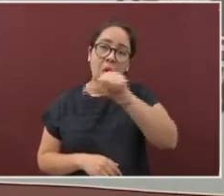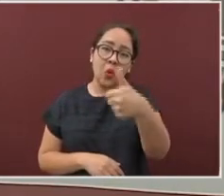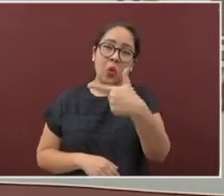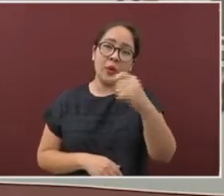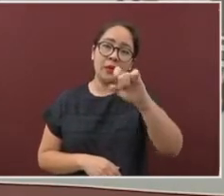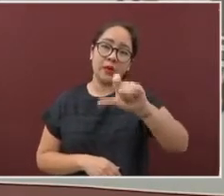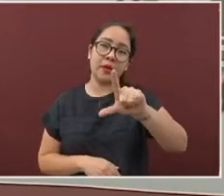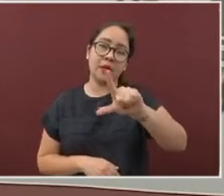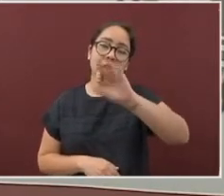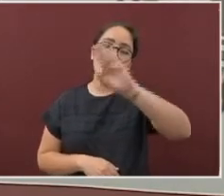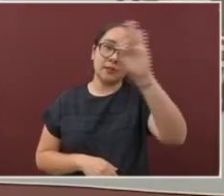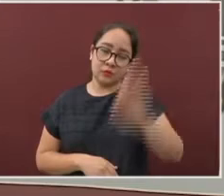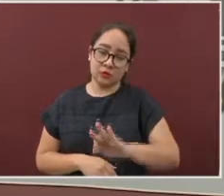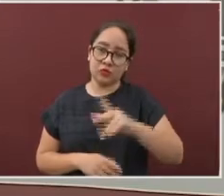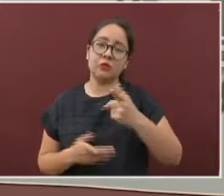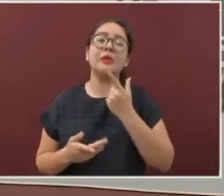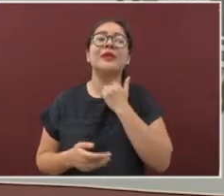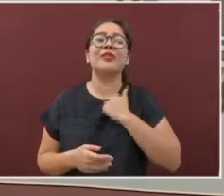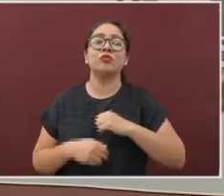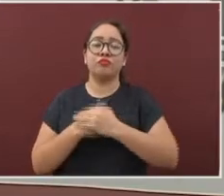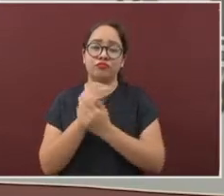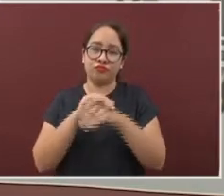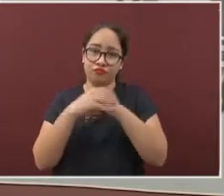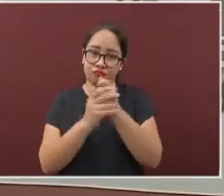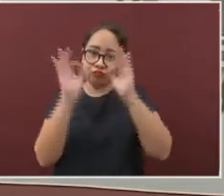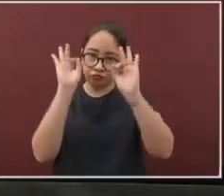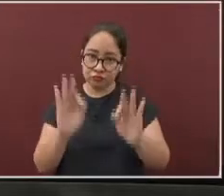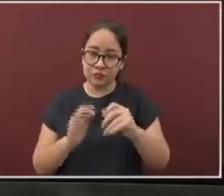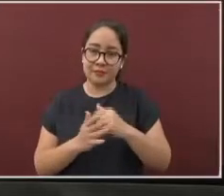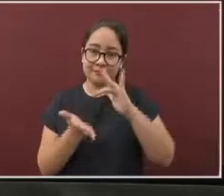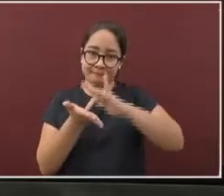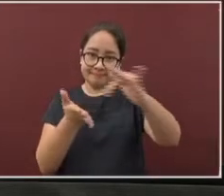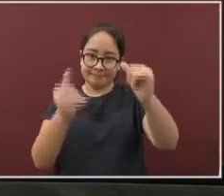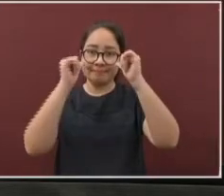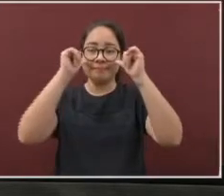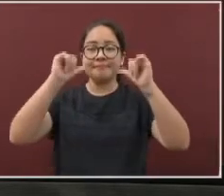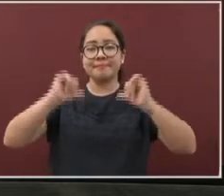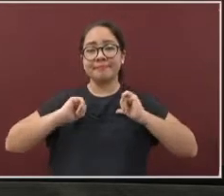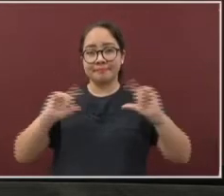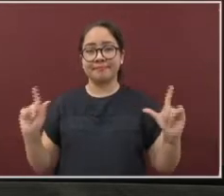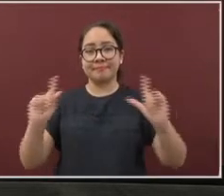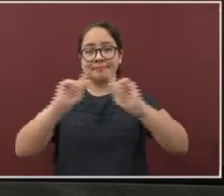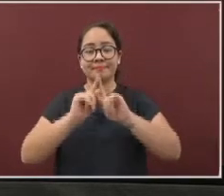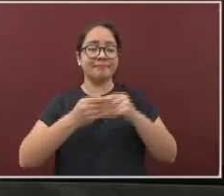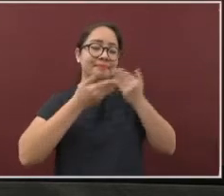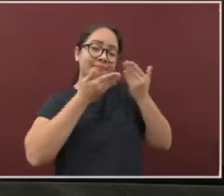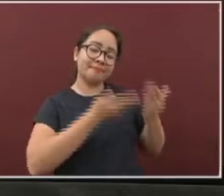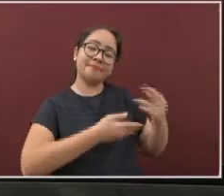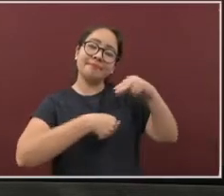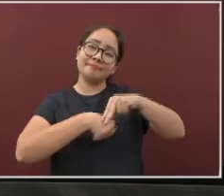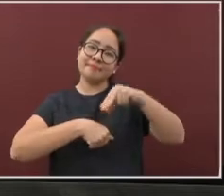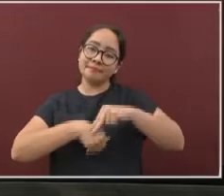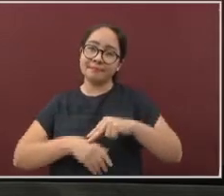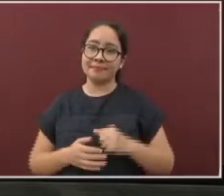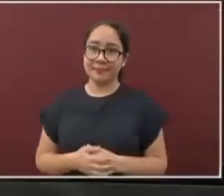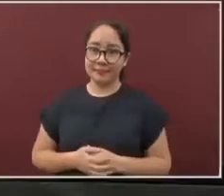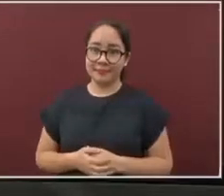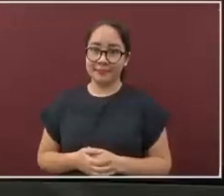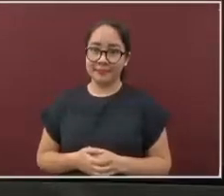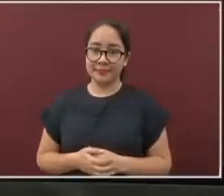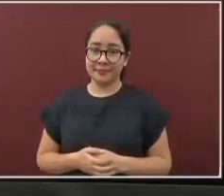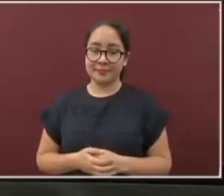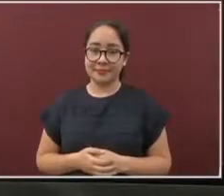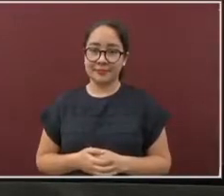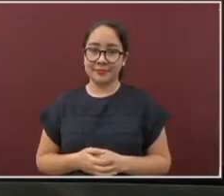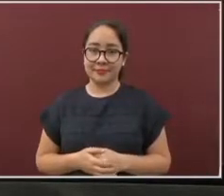antibacterial con alcohol al 70%. Gracias por su atención. Cedo el uso de la voz al Dr. Ramos Amor